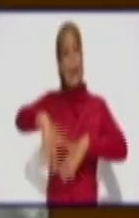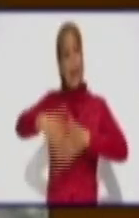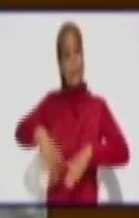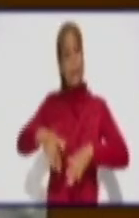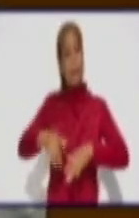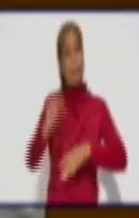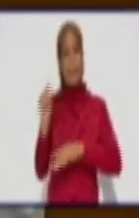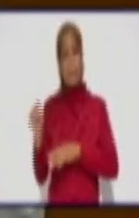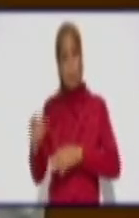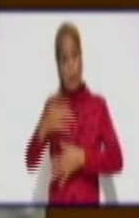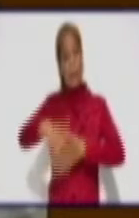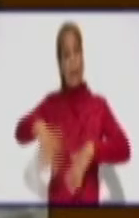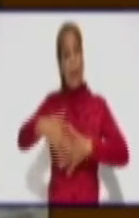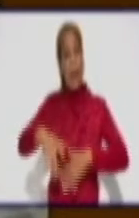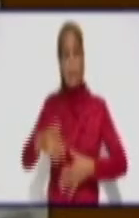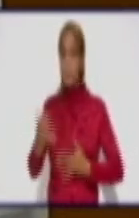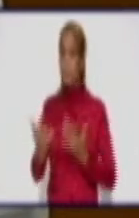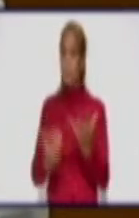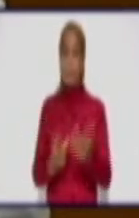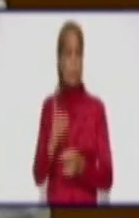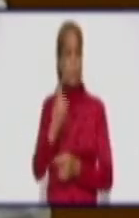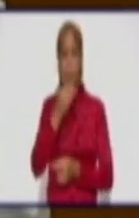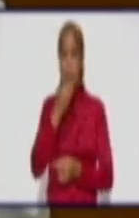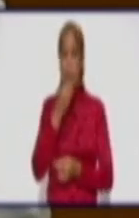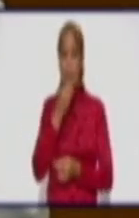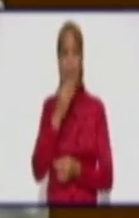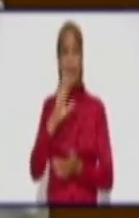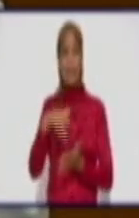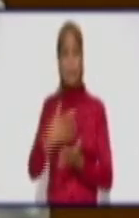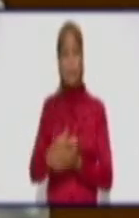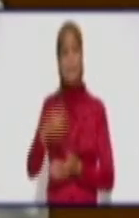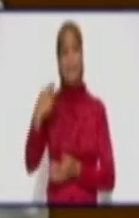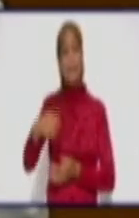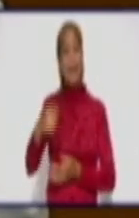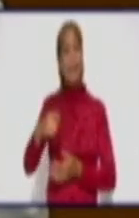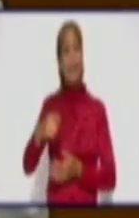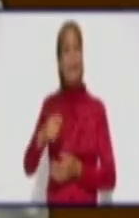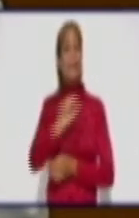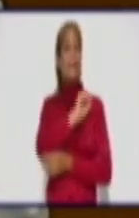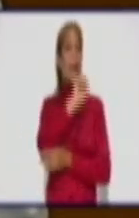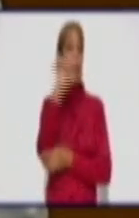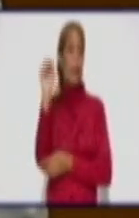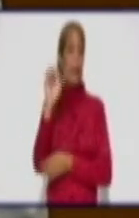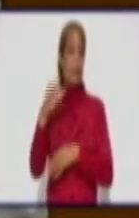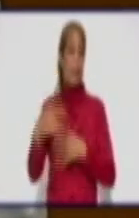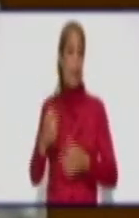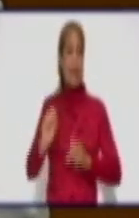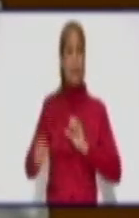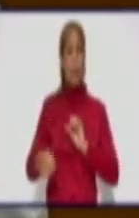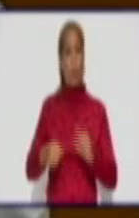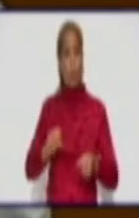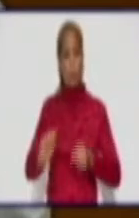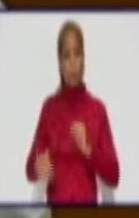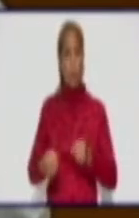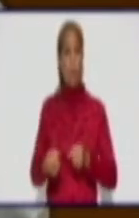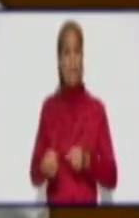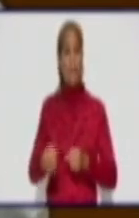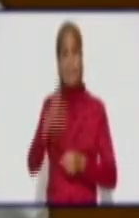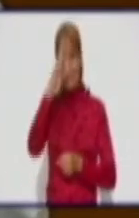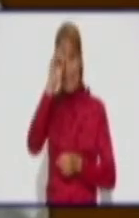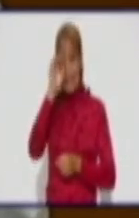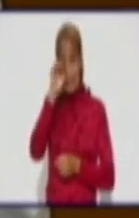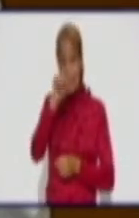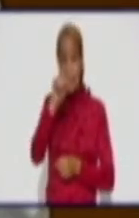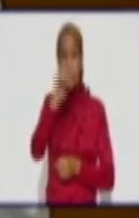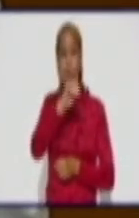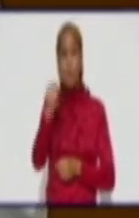No lo admite, tiene que lograr el control del ingreso domiciliar, categoría ya